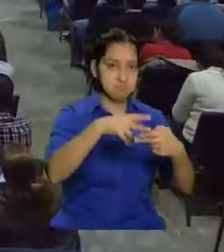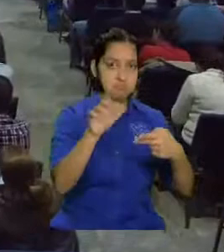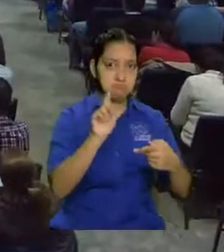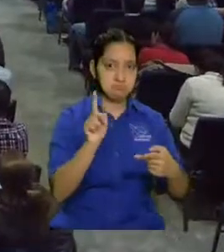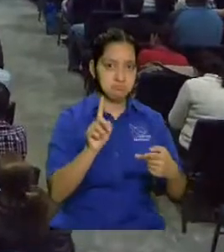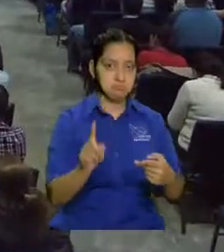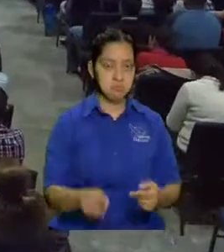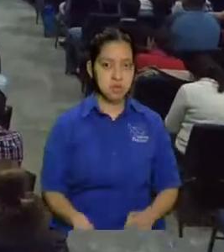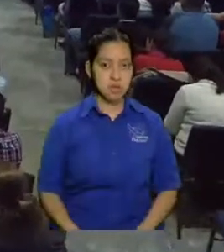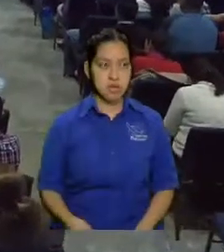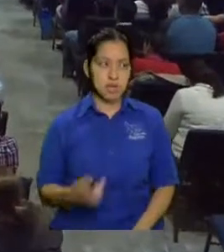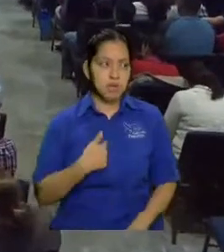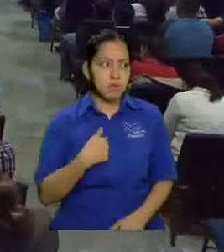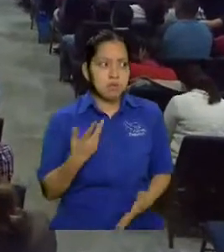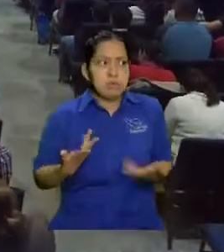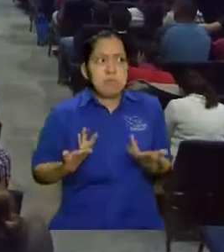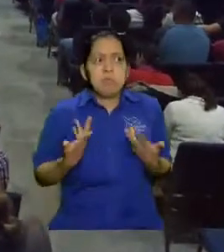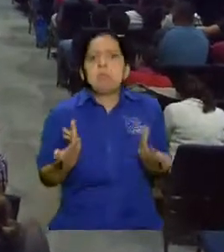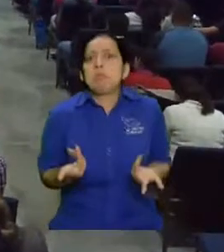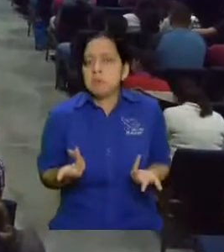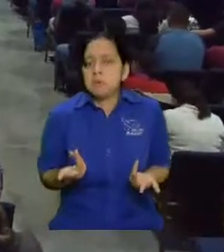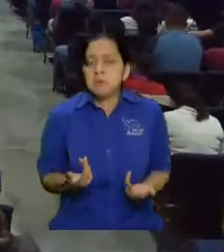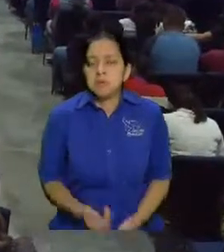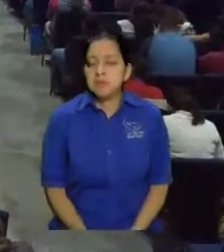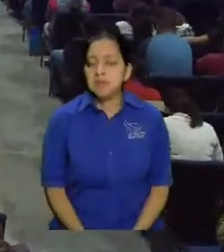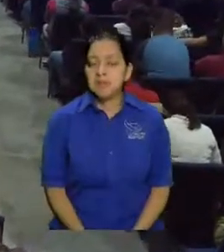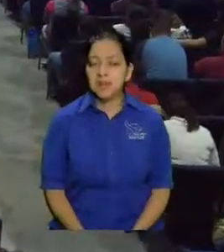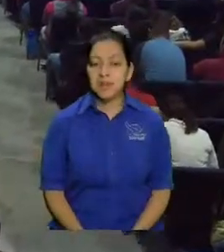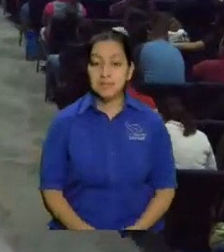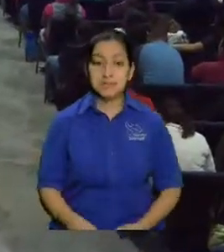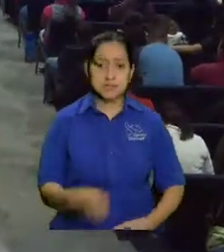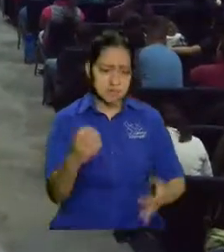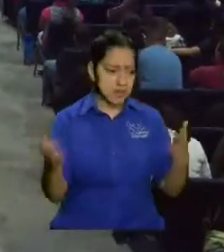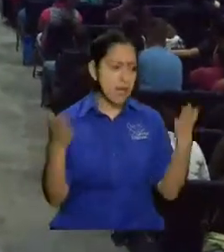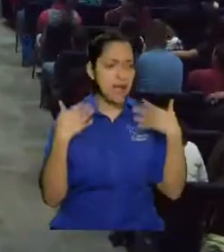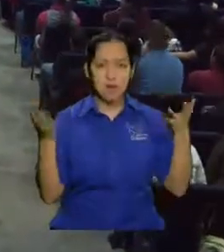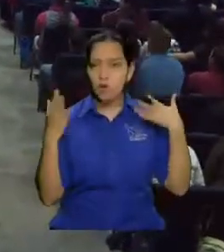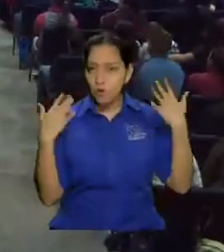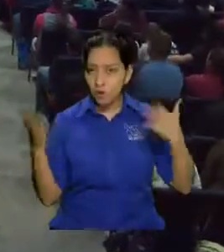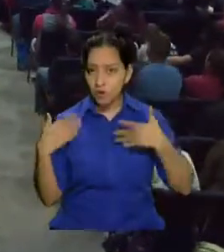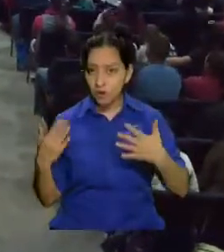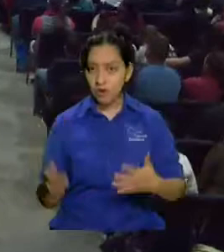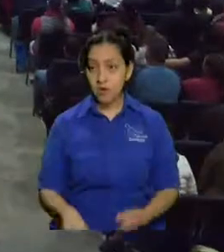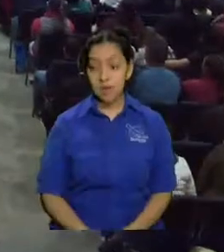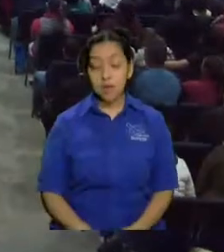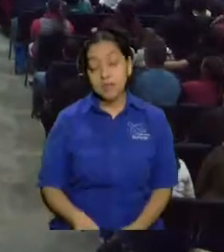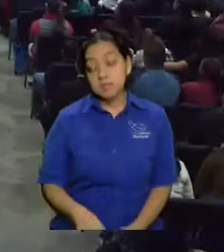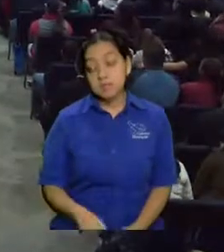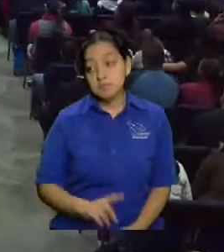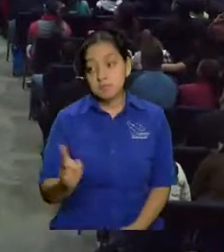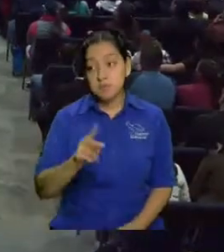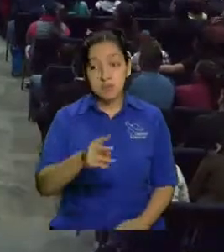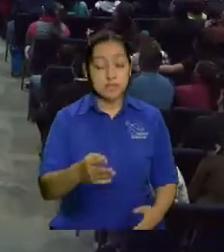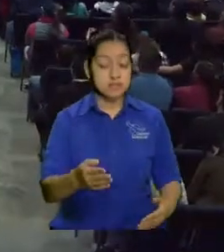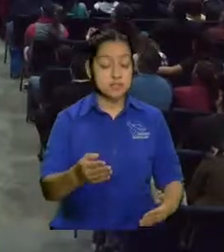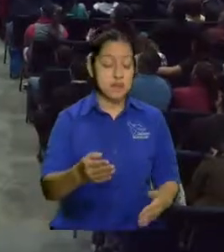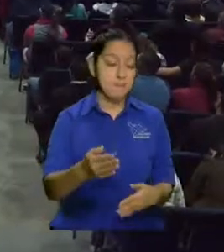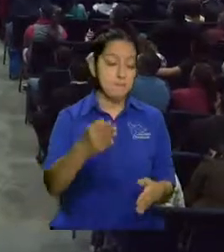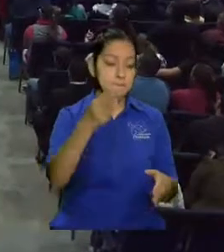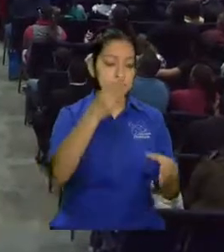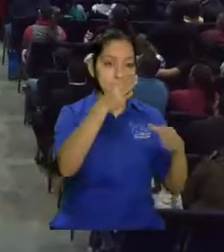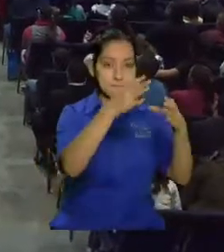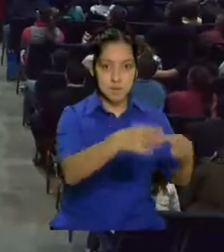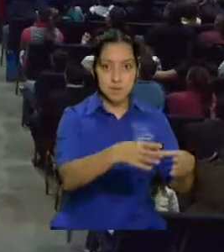si como le van a poner ventanas le digo si es un horno no les ponen ventanas porque por ahí se